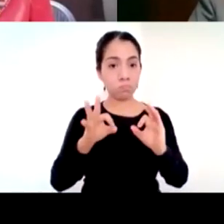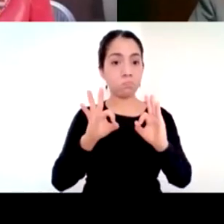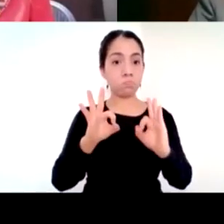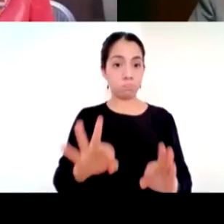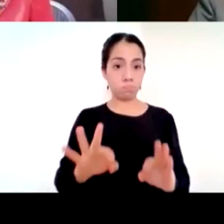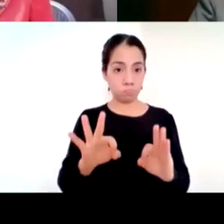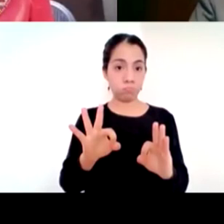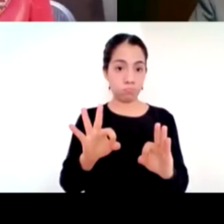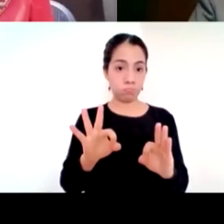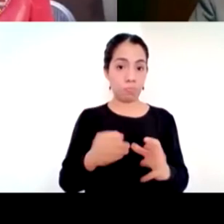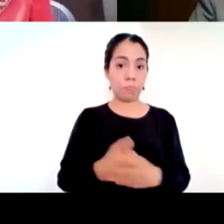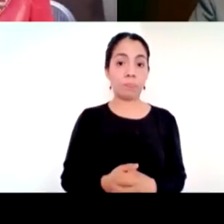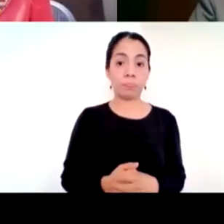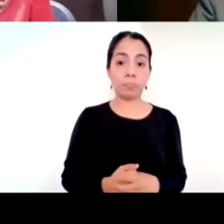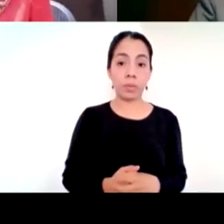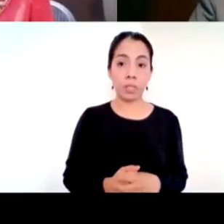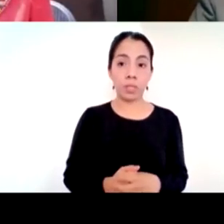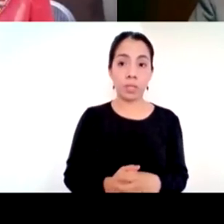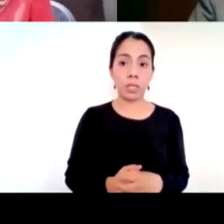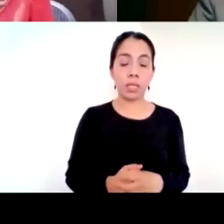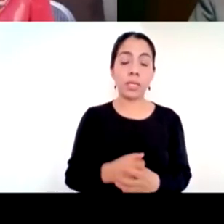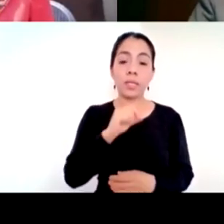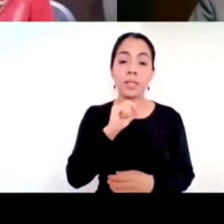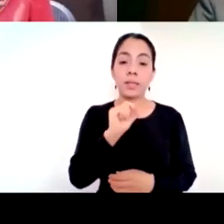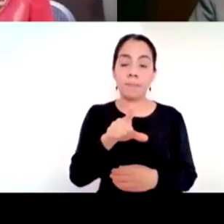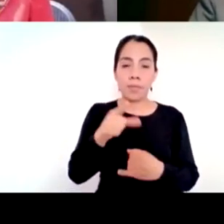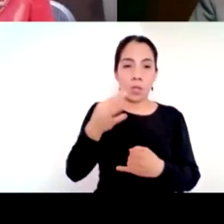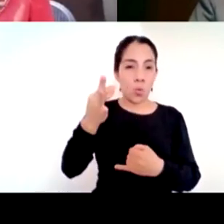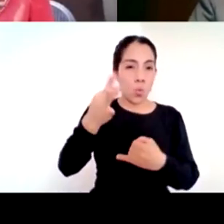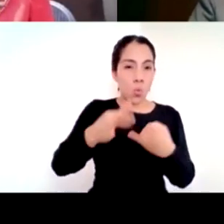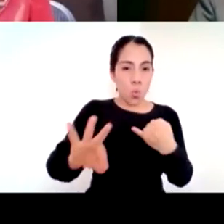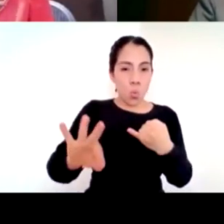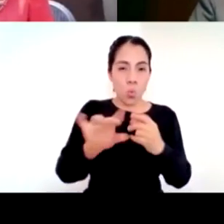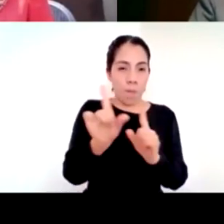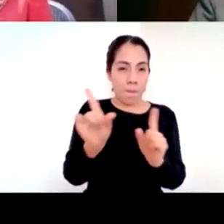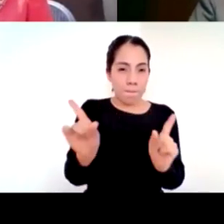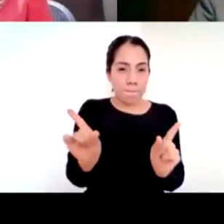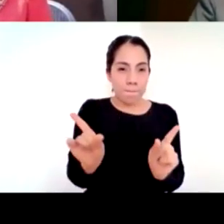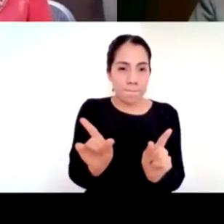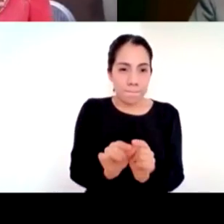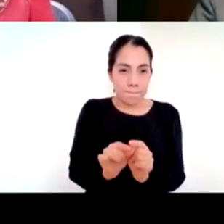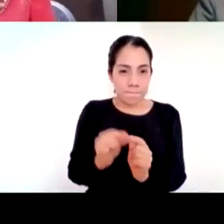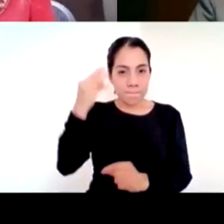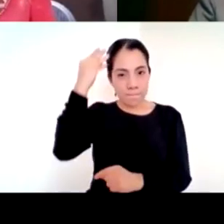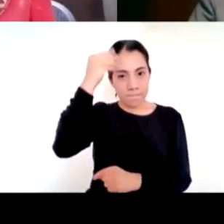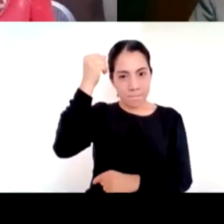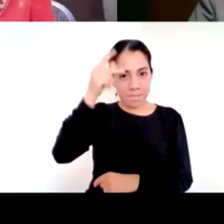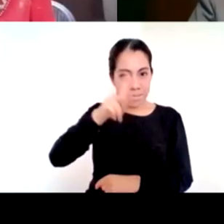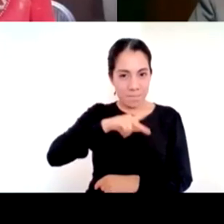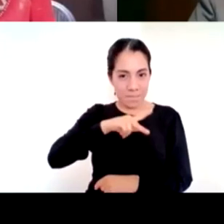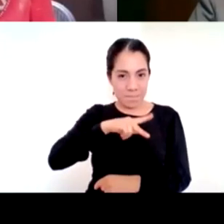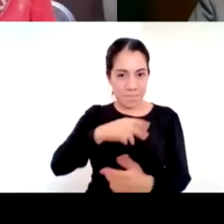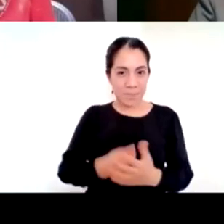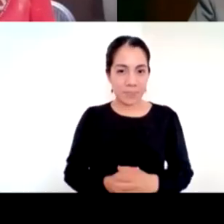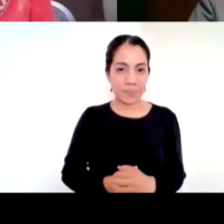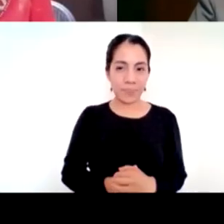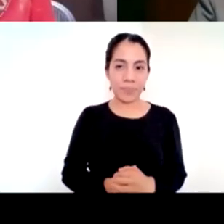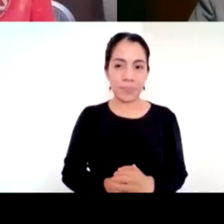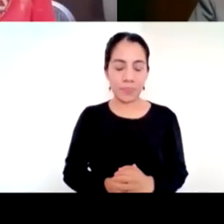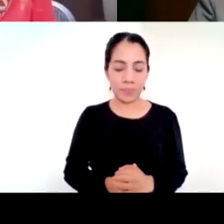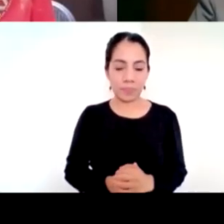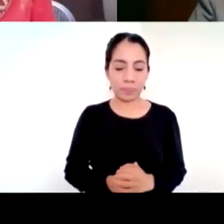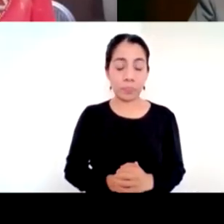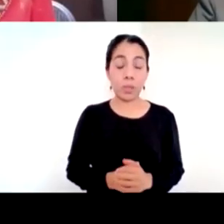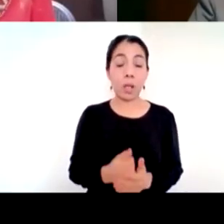Y como una reflexión última, antes de que Caro me marque el tiempo, todos